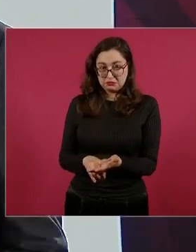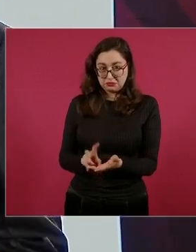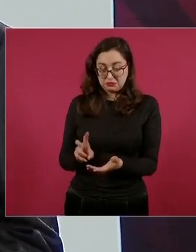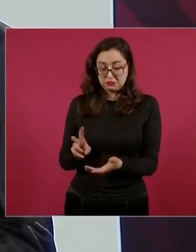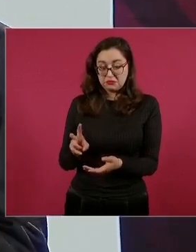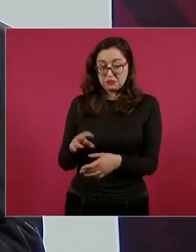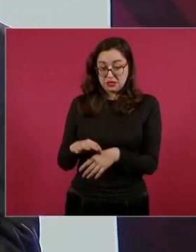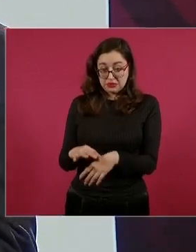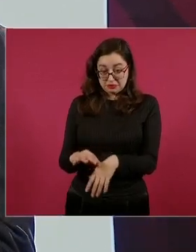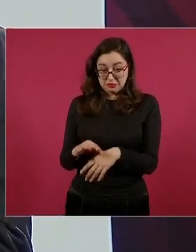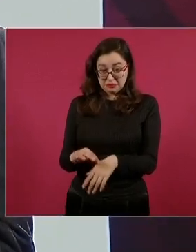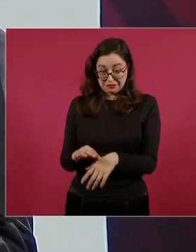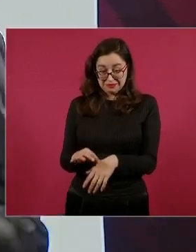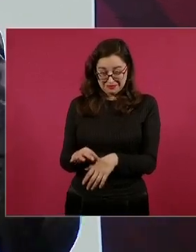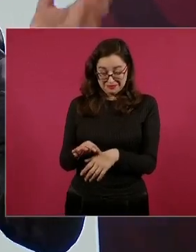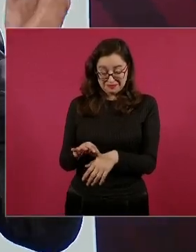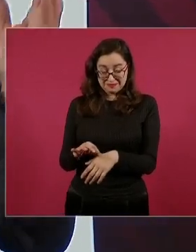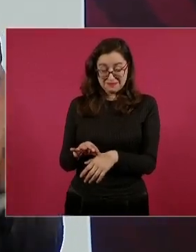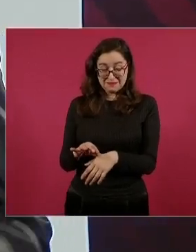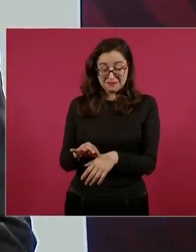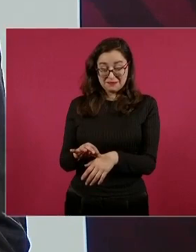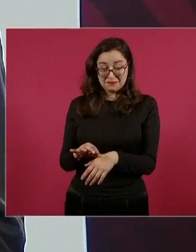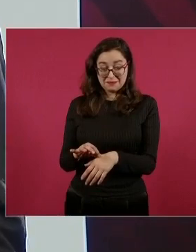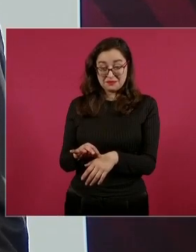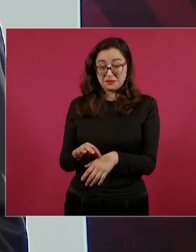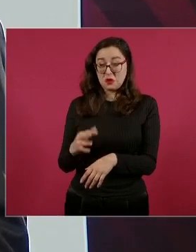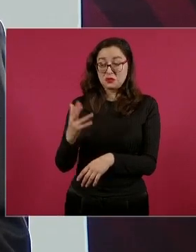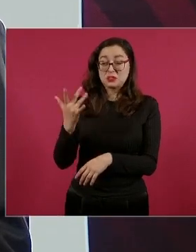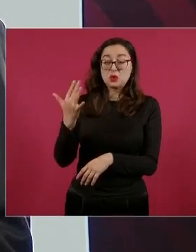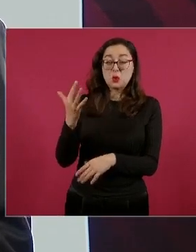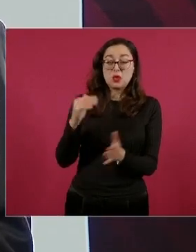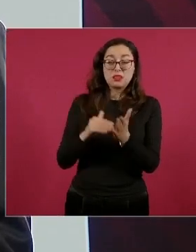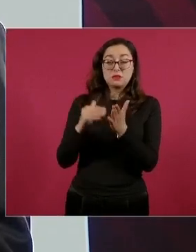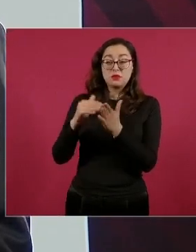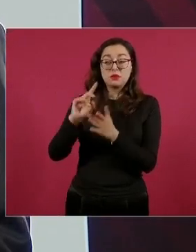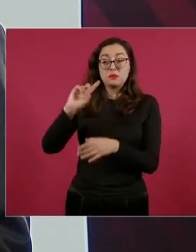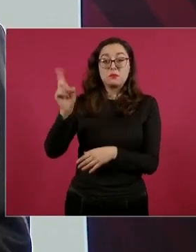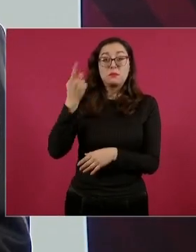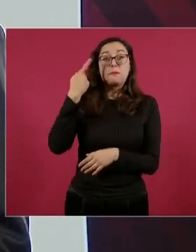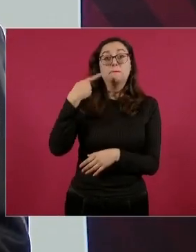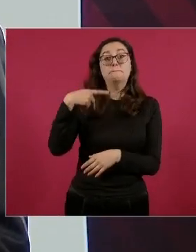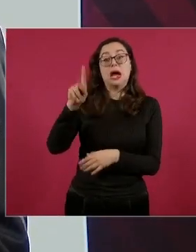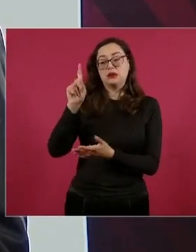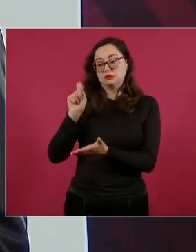comerciales, si acaso 50 millones de dólares,